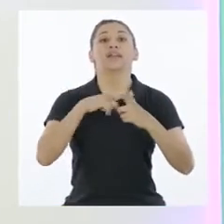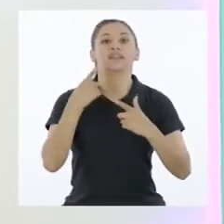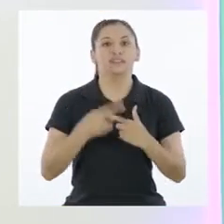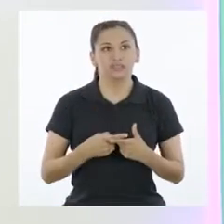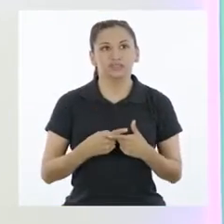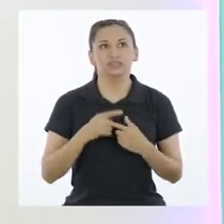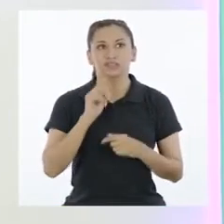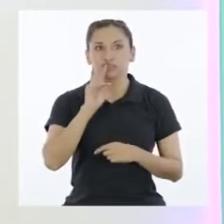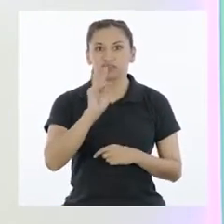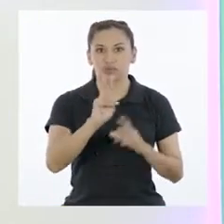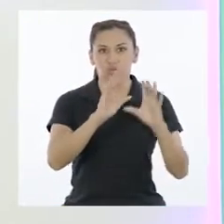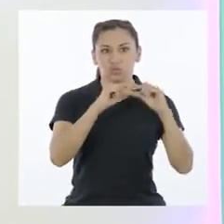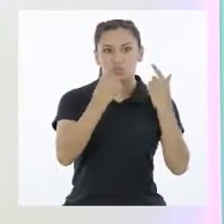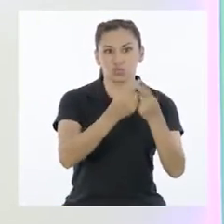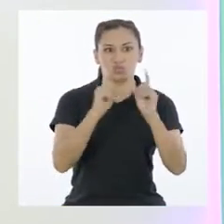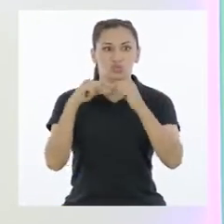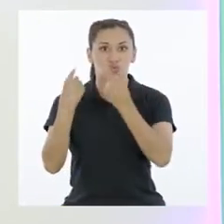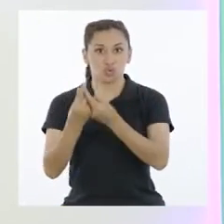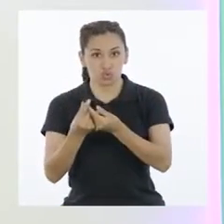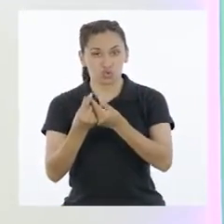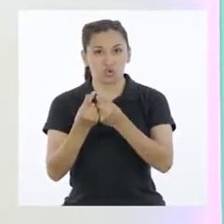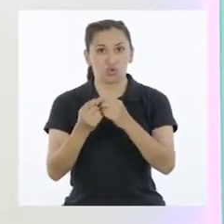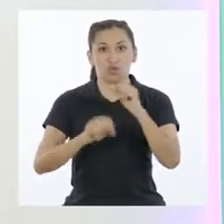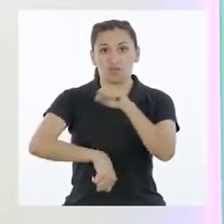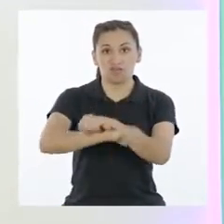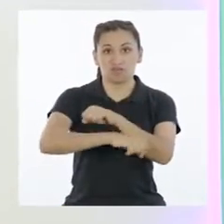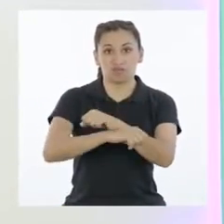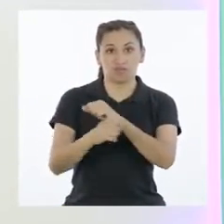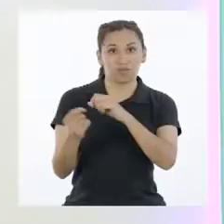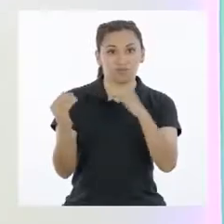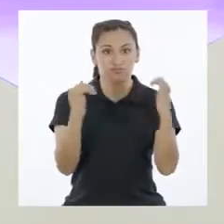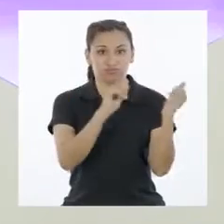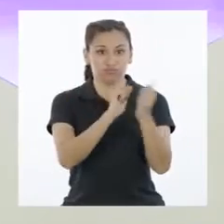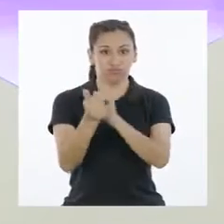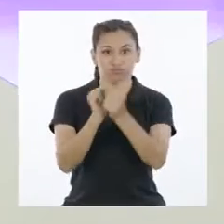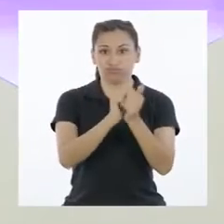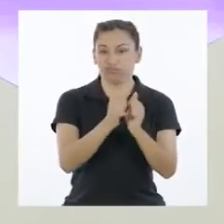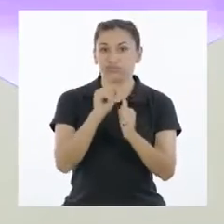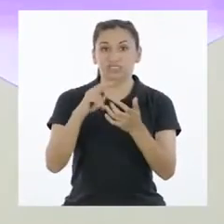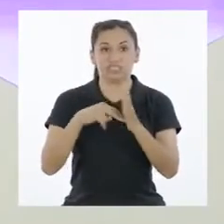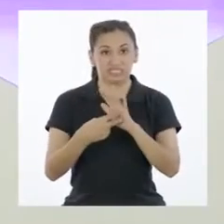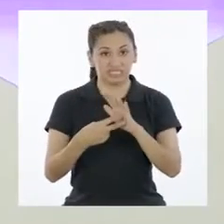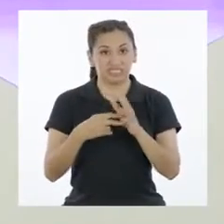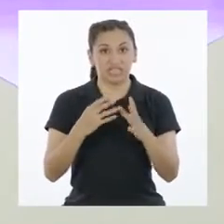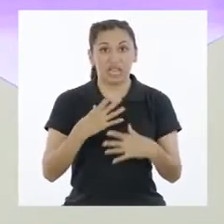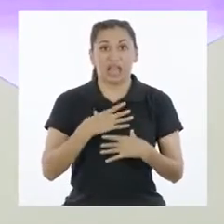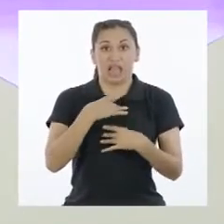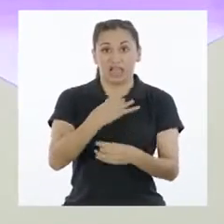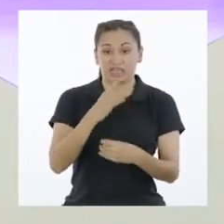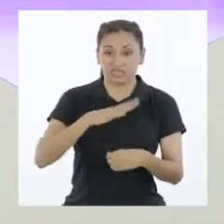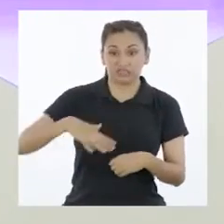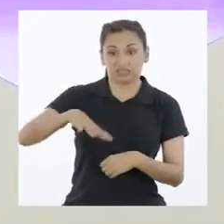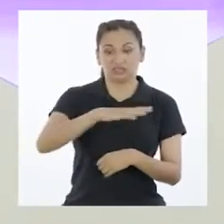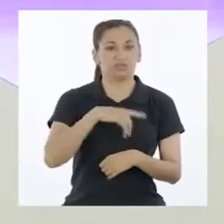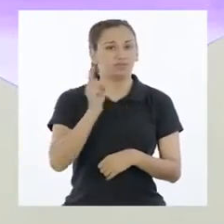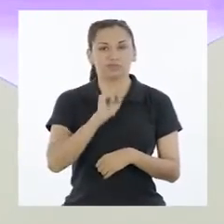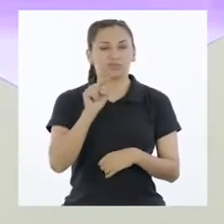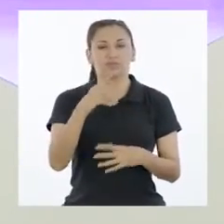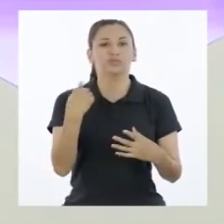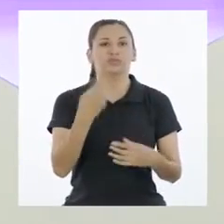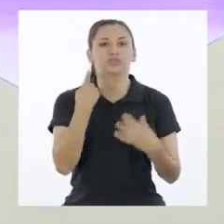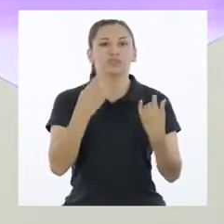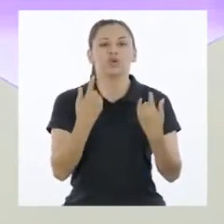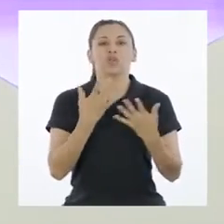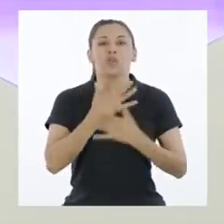Entonces, el clásico de dos equipos de fútbol no es un asunto público. No, porque aún siendo de interés casi general, no tiene